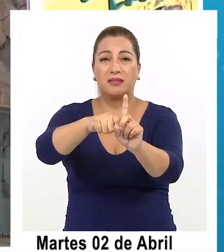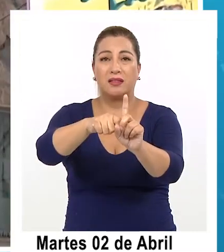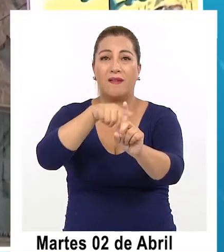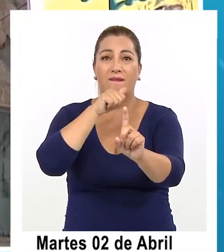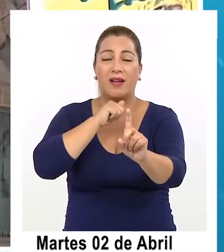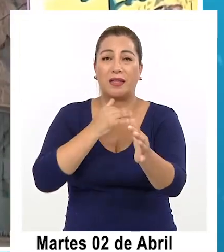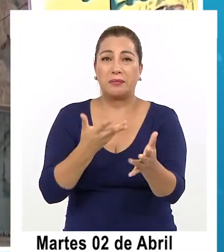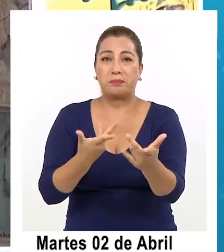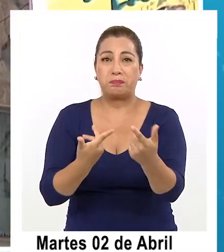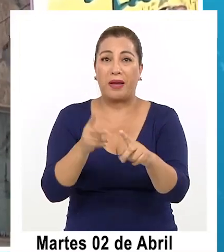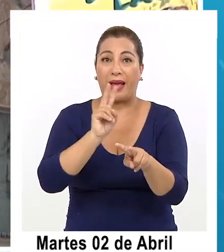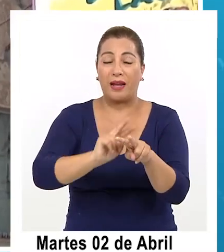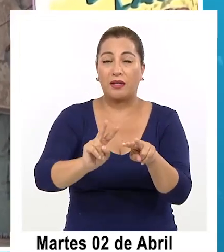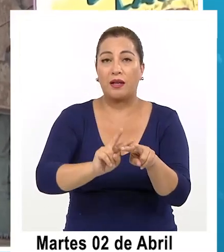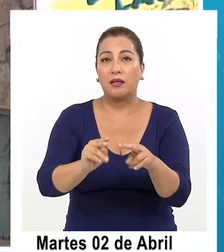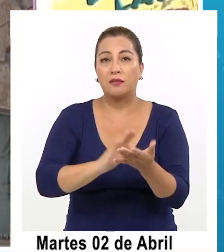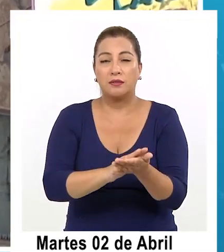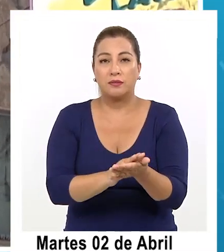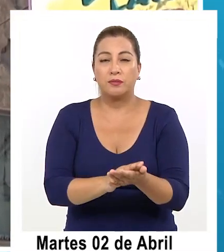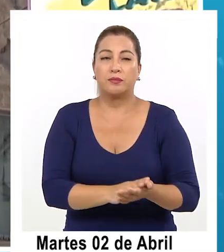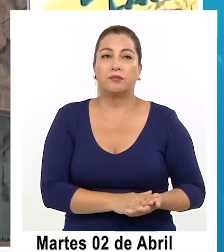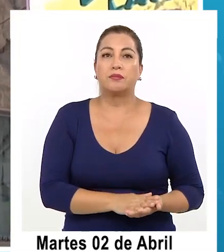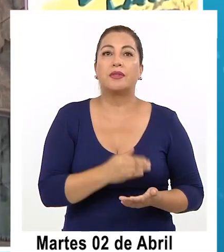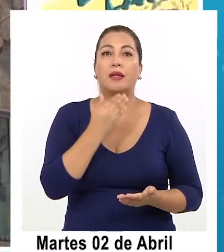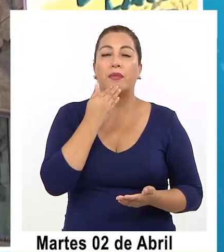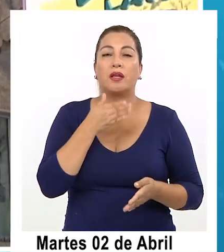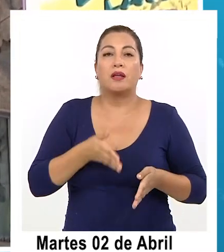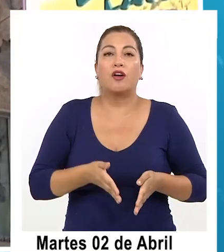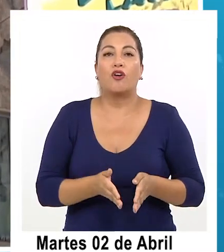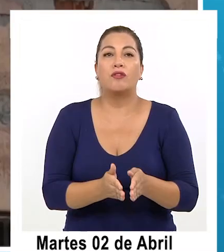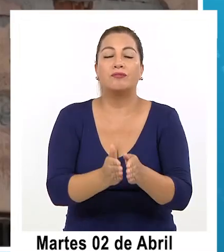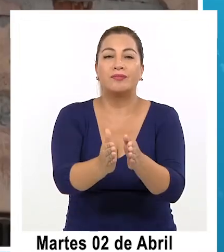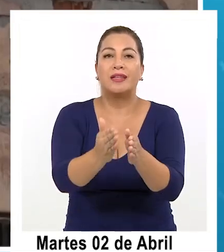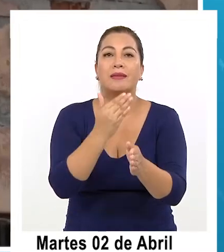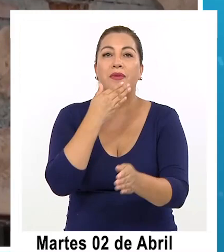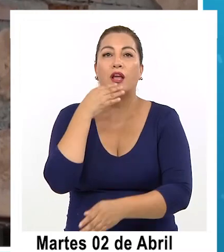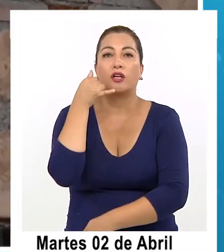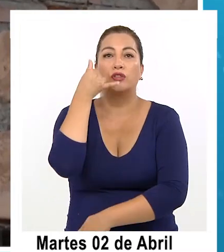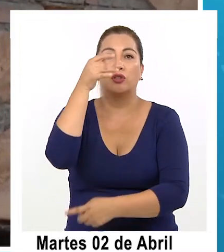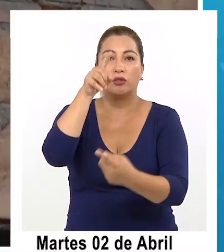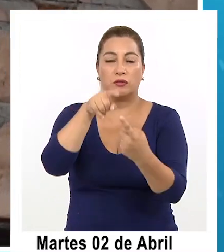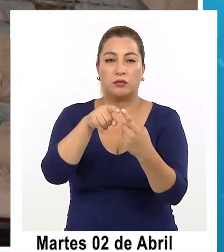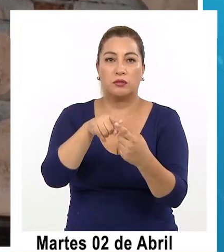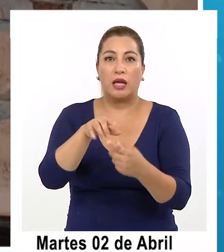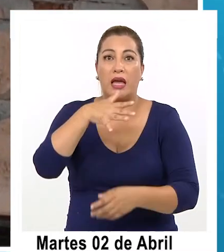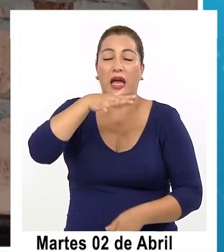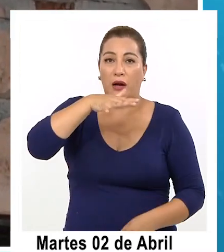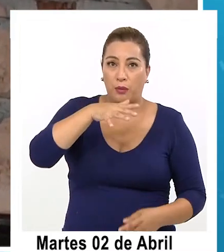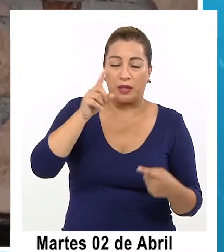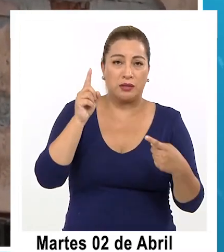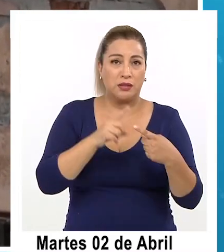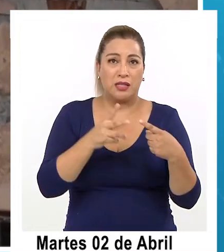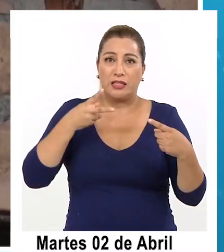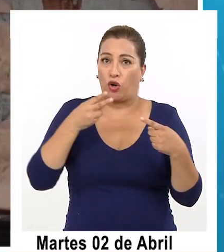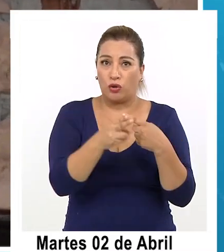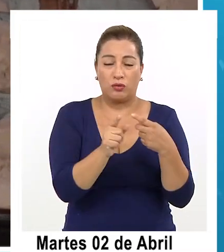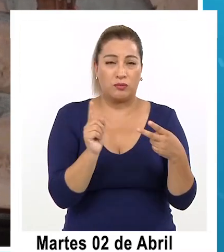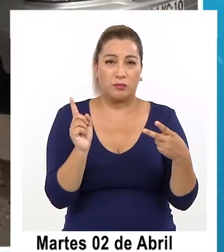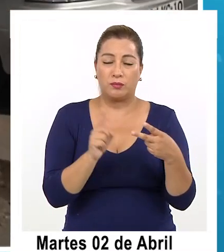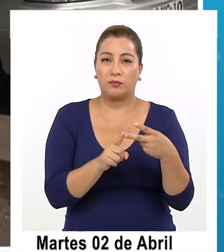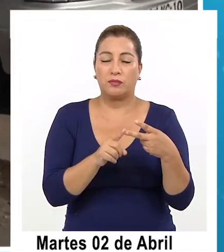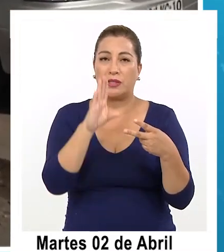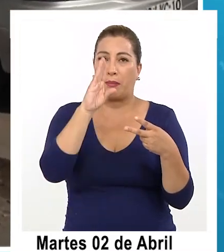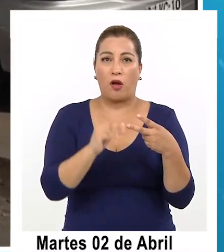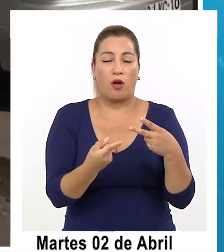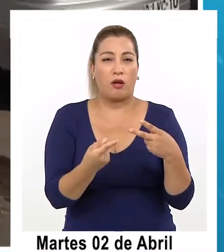compleja la conectividad y la conectividad tiene que ver con lo vial y también con las telecomunicaciones se cortó el agua eh se